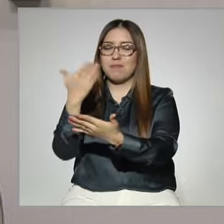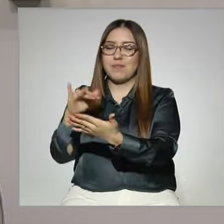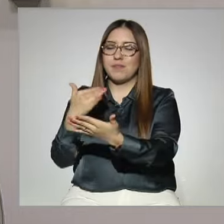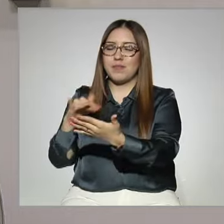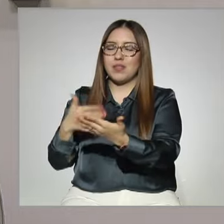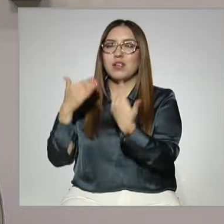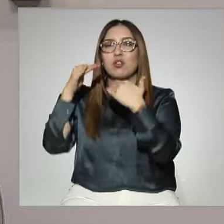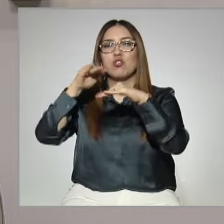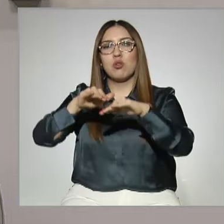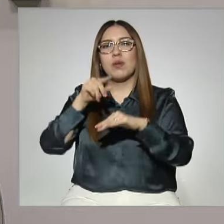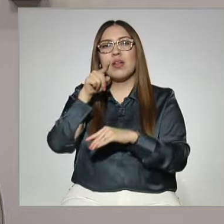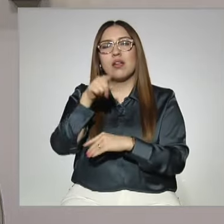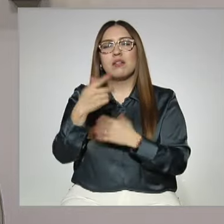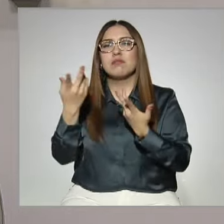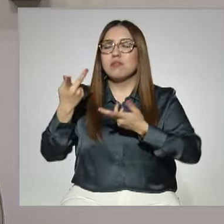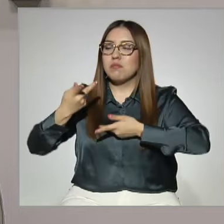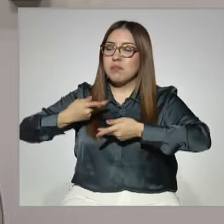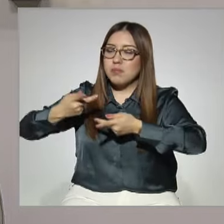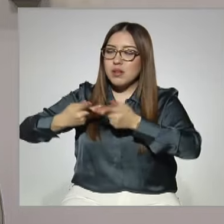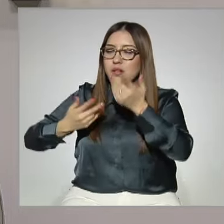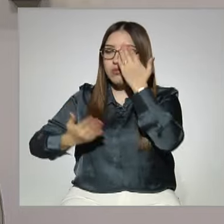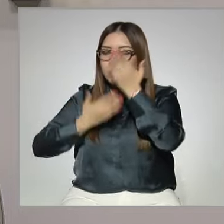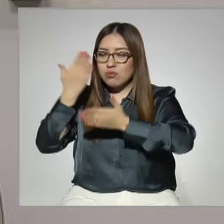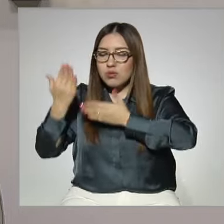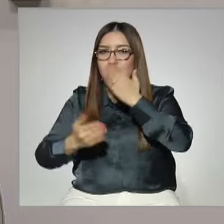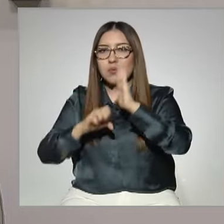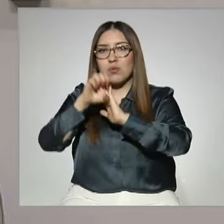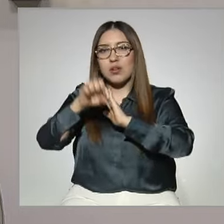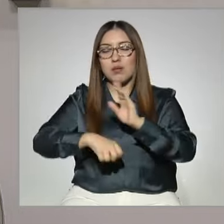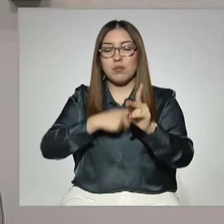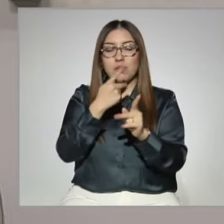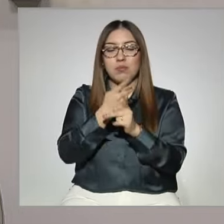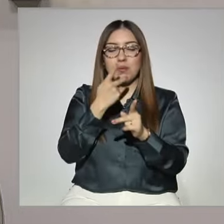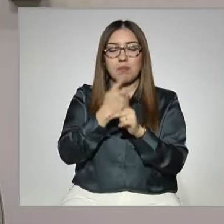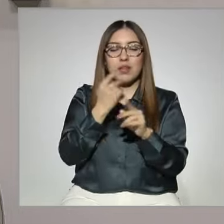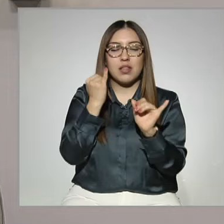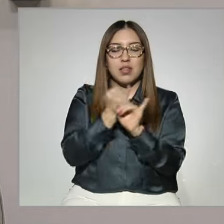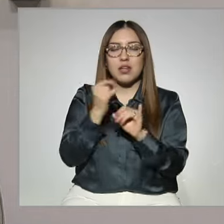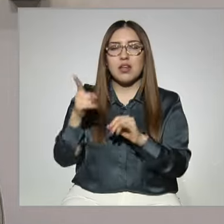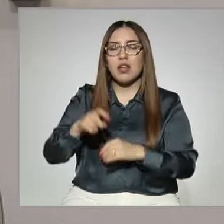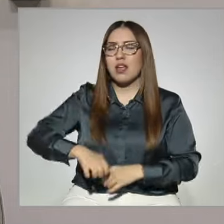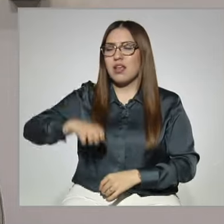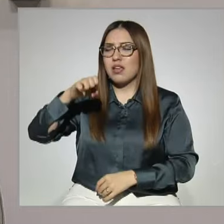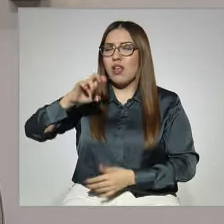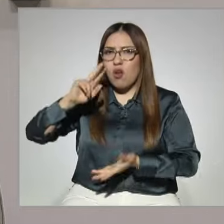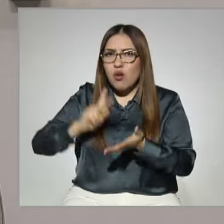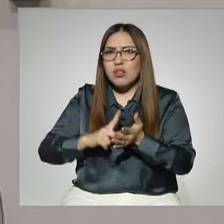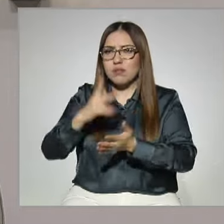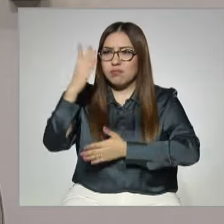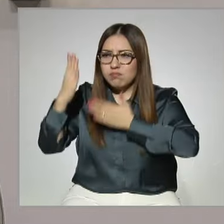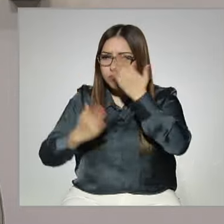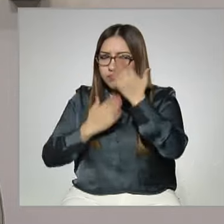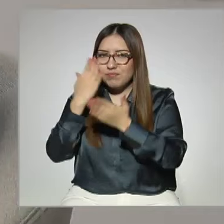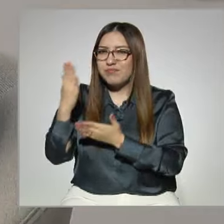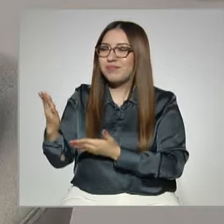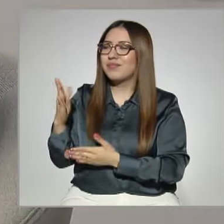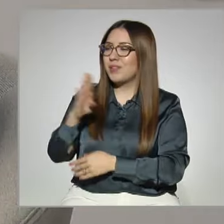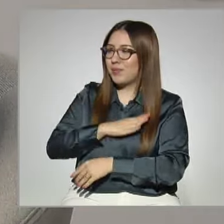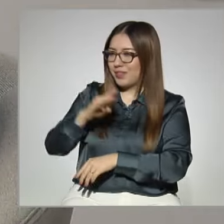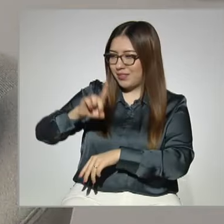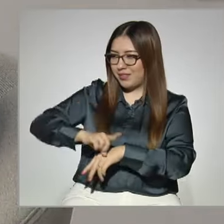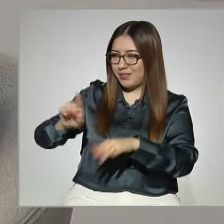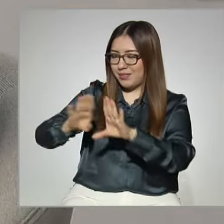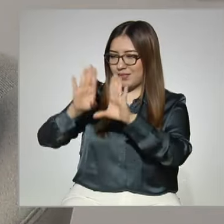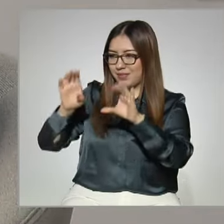acerca de su preparación en prepa en línea, por ejemplo, y la edad en la que están iniciando y retomando sus estudios. Diana, ¿cómo estás? Hola